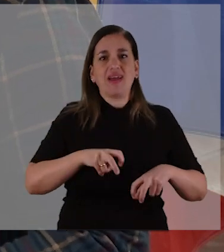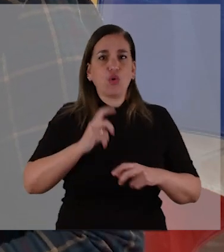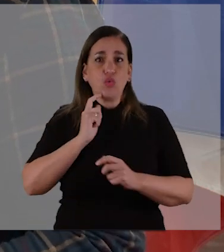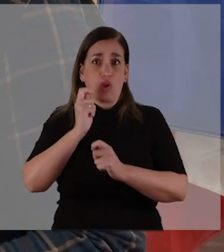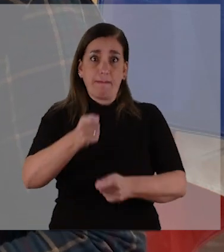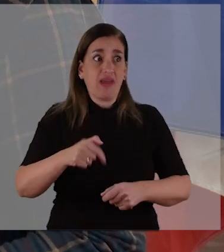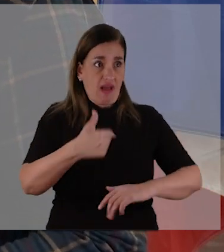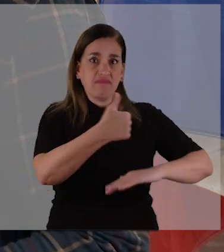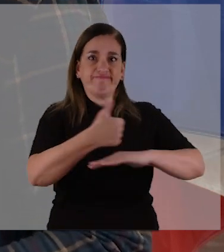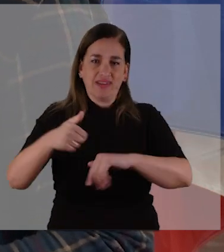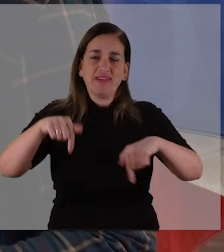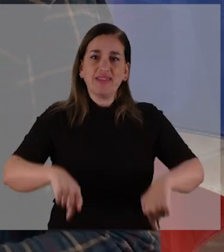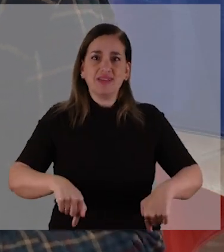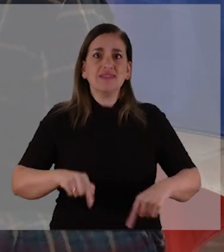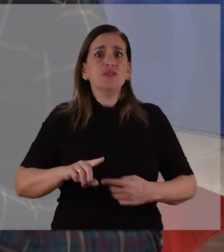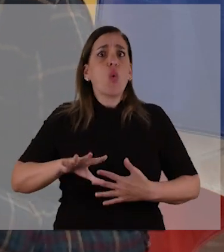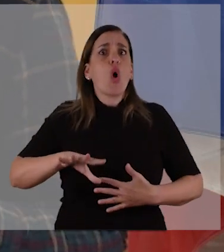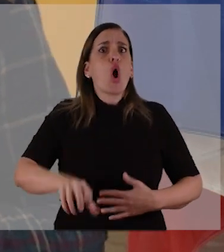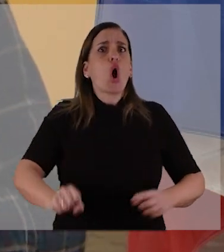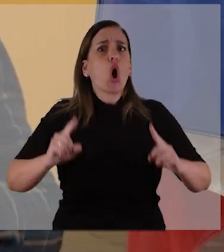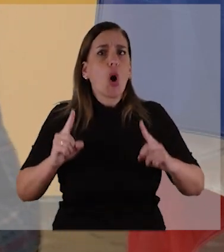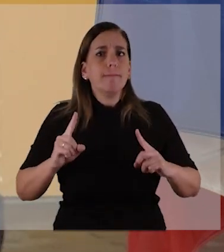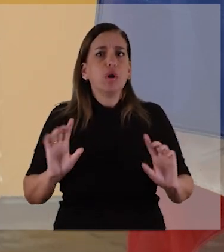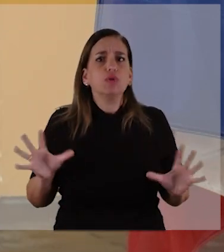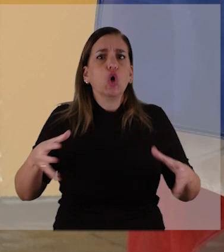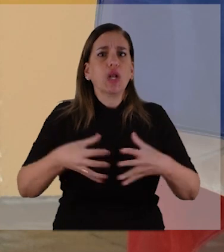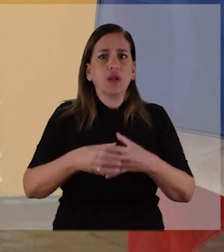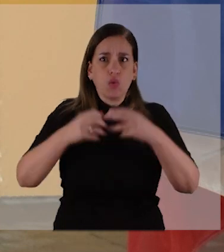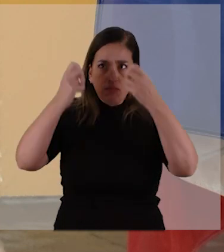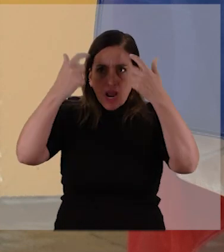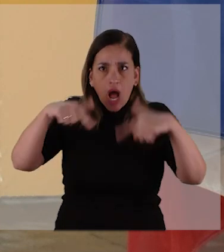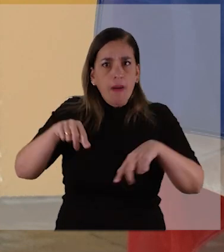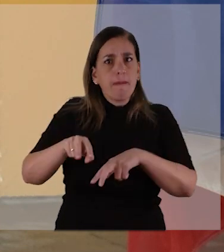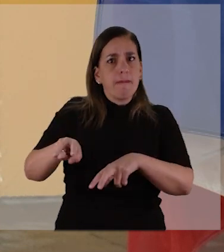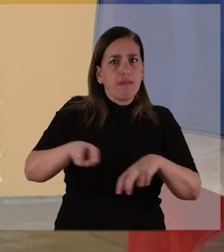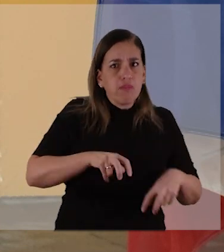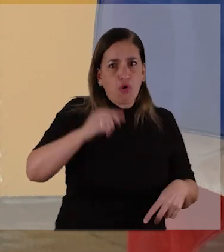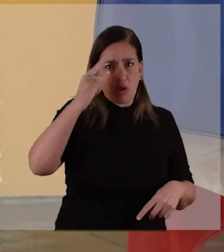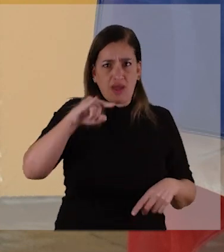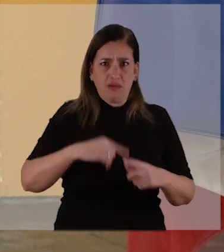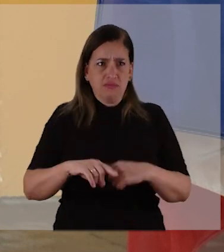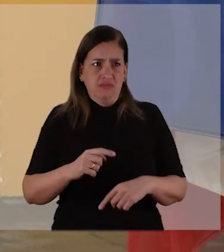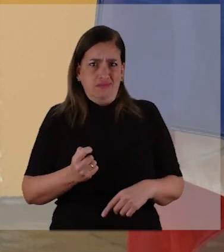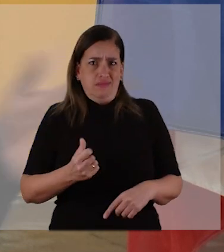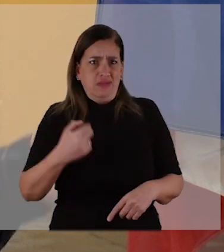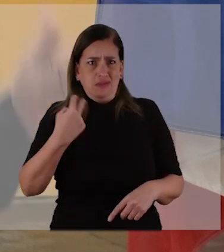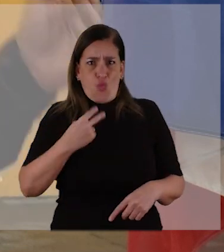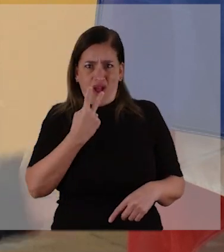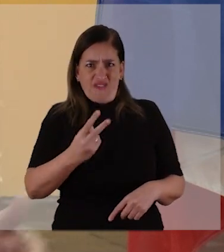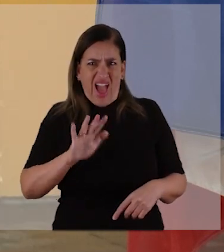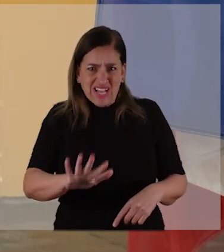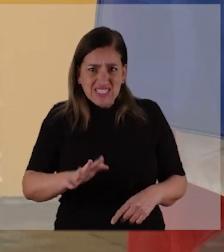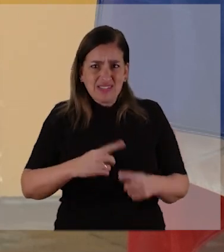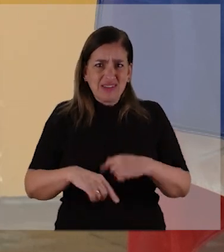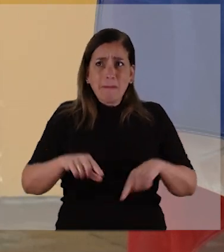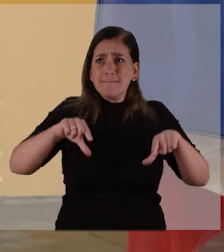Agricultura y Pesca acá, que es un compromiso con el sector granjero. La verdad que yo pocas veces había